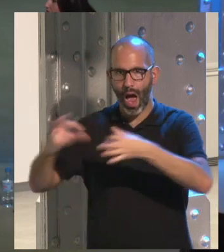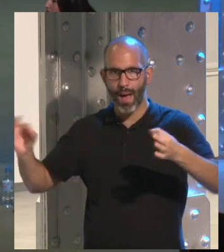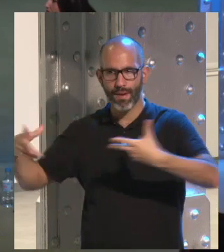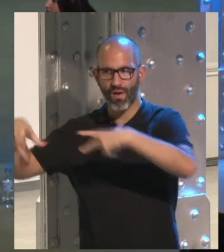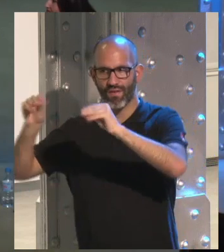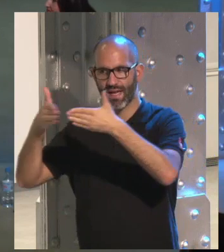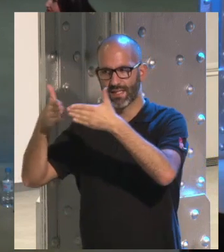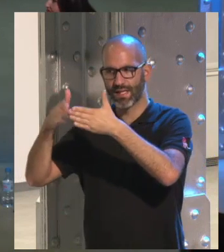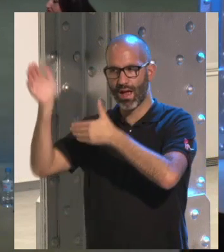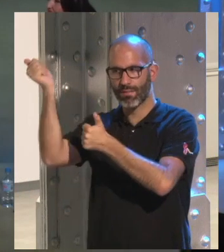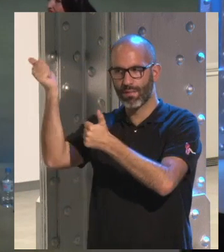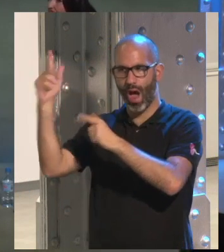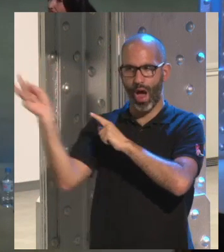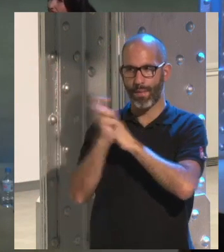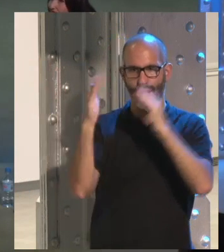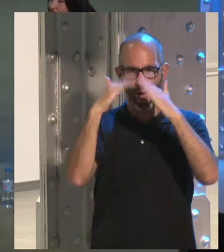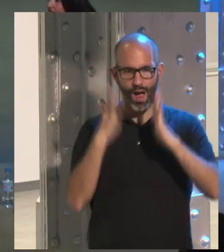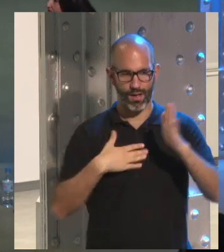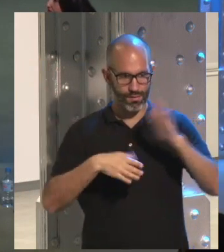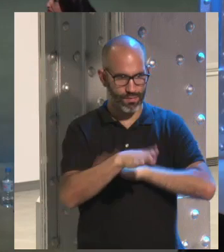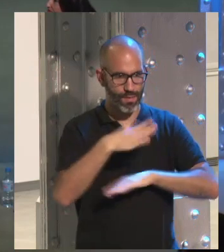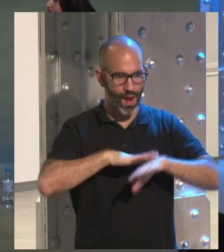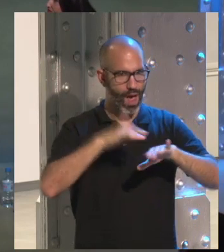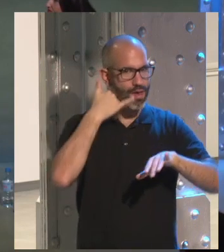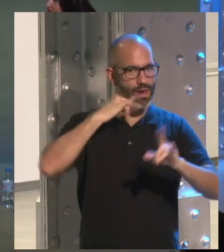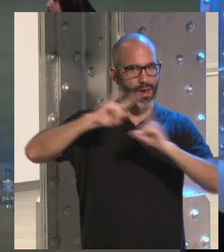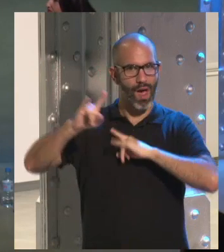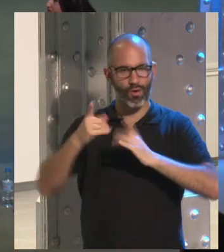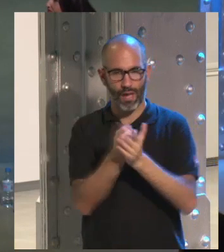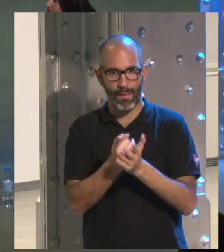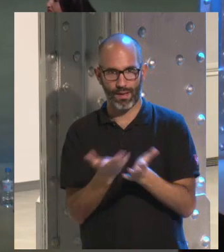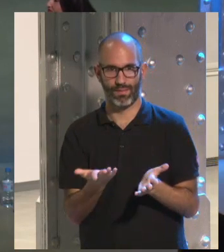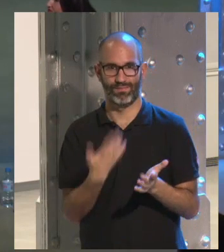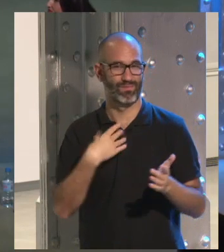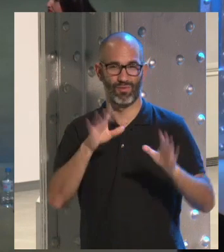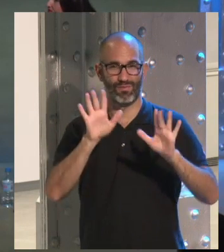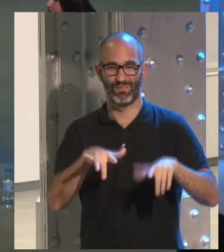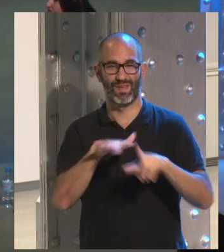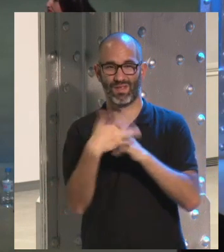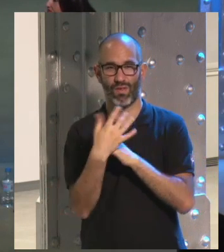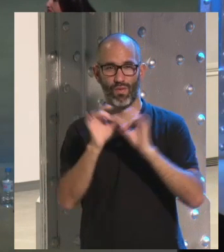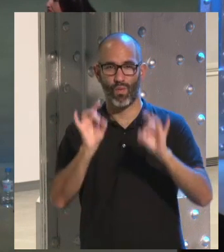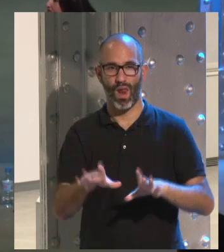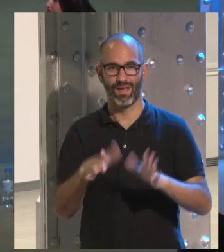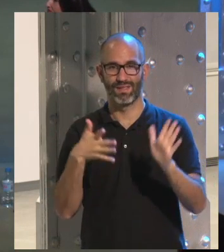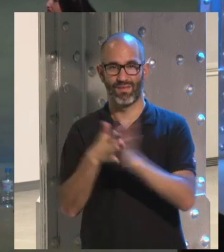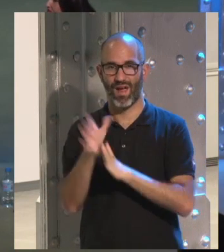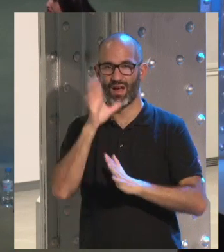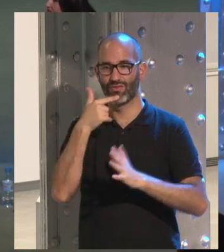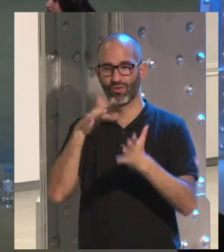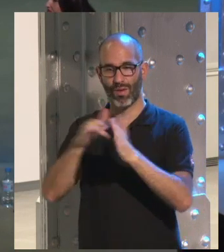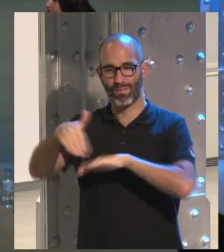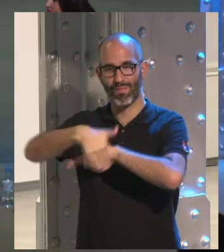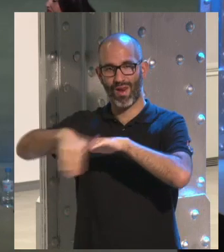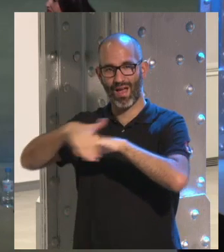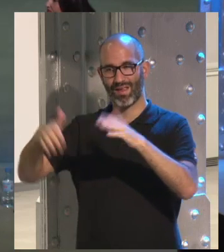ahí en la esquina ¿cómo volvéis ahora a llamarles por teléfono? pues esto un poco ocurre lo mismo dejas a los amigos en la esquina